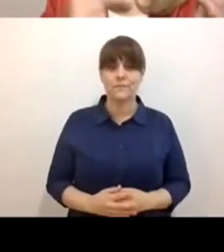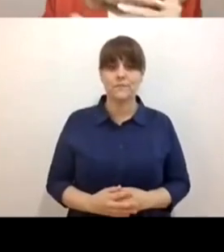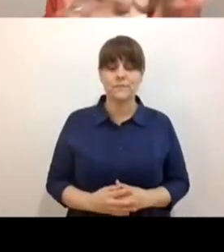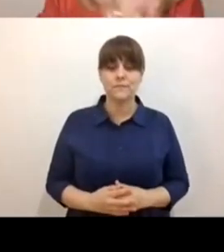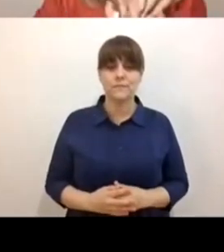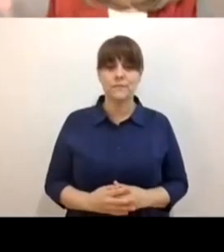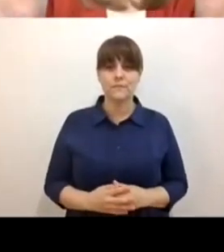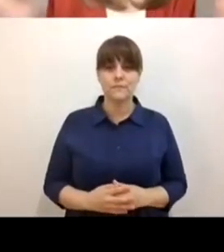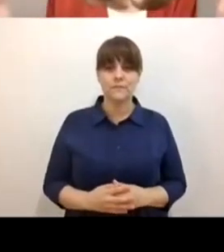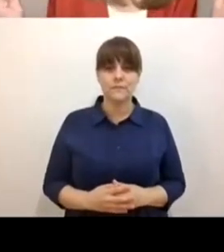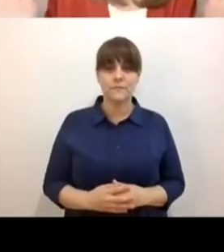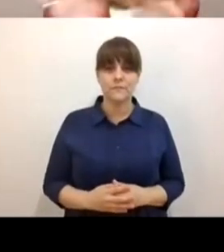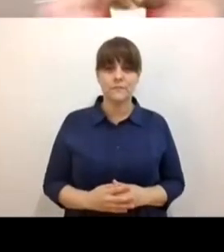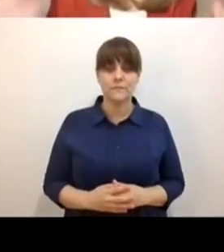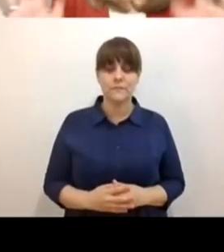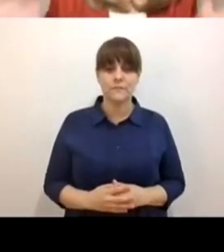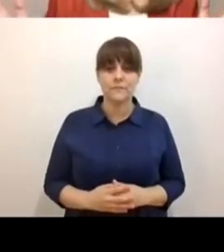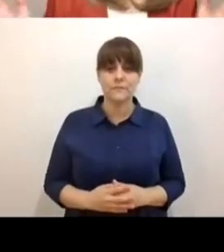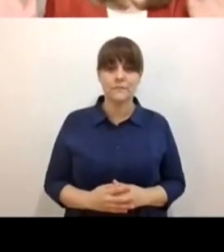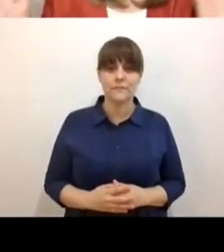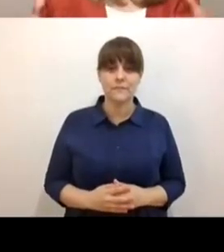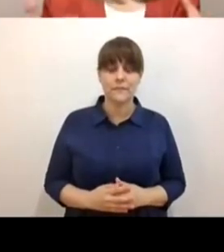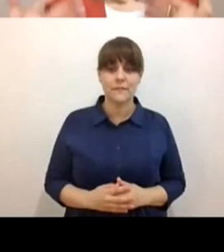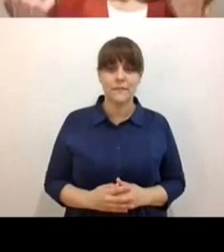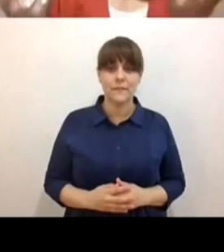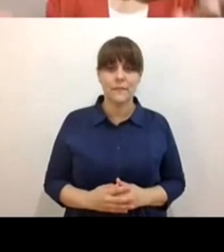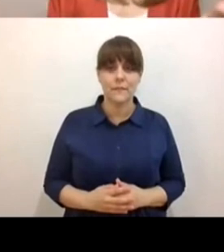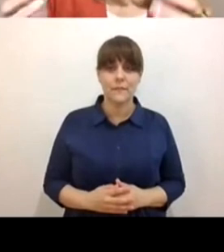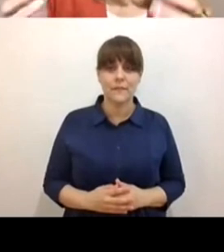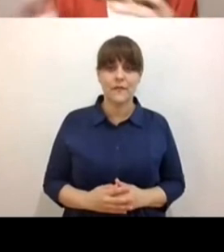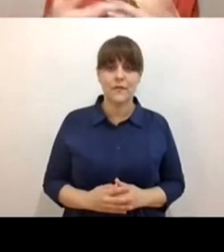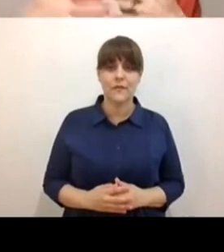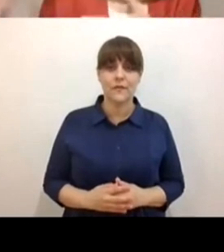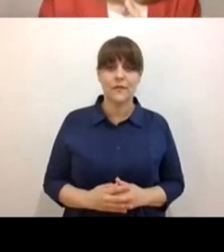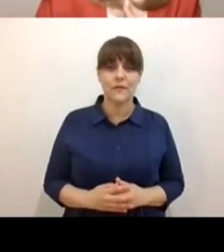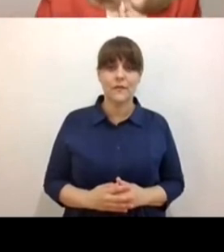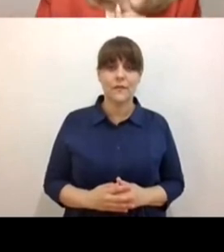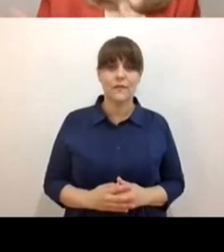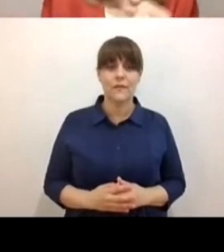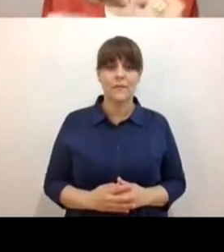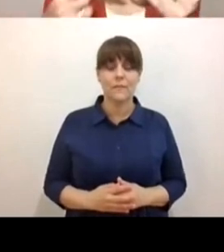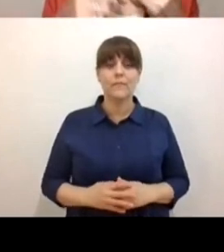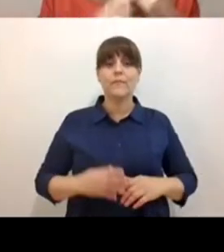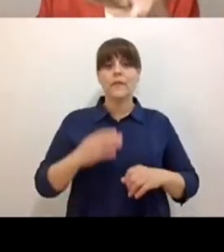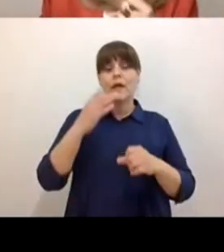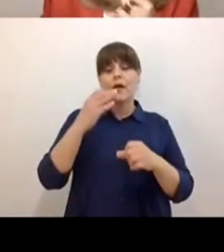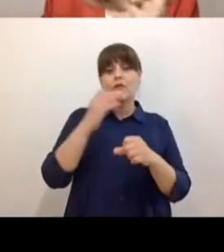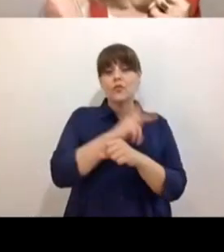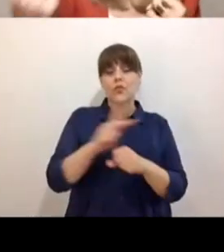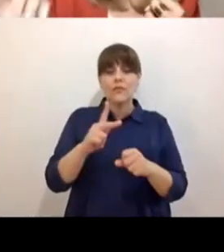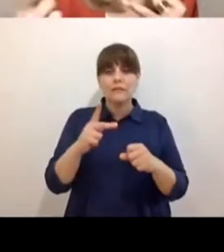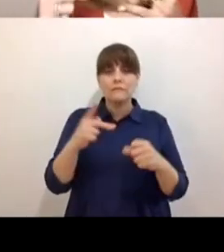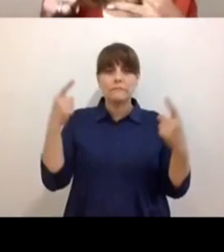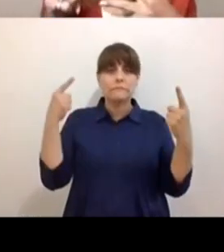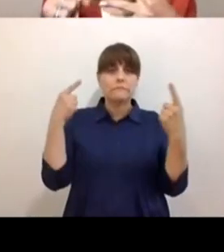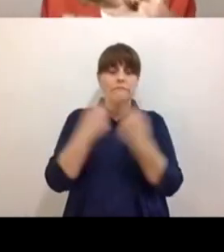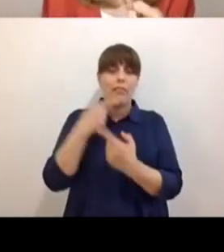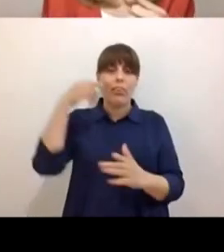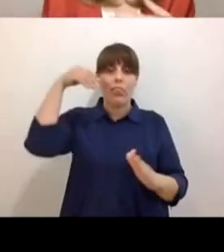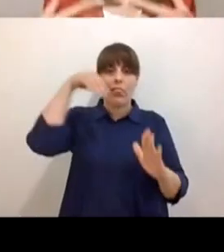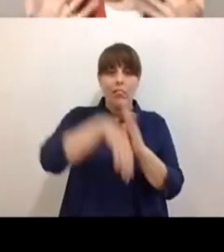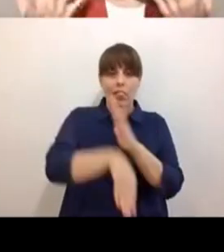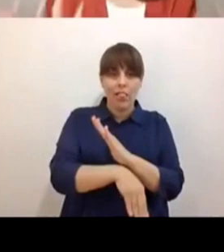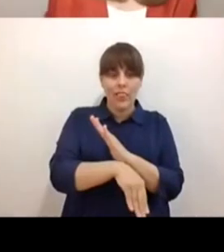todo se les frustró, todo, ¿no? Ahora la graduación ya no están con sus amigos, ya no se van a poner ese vestido y esos